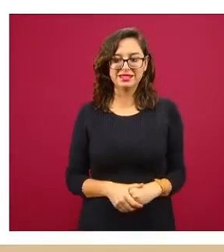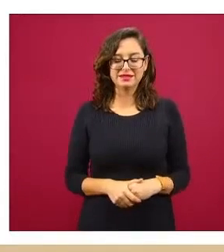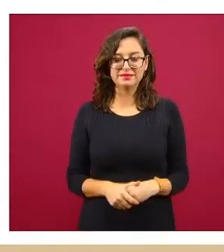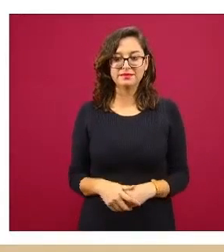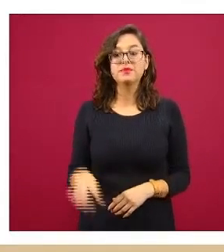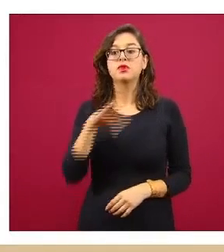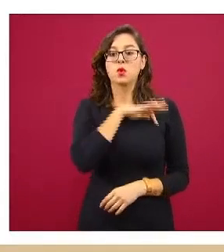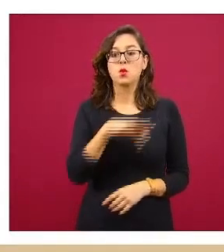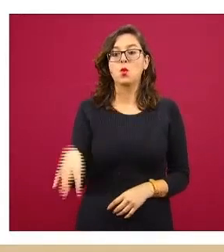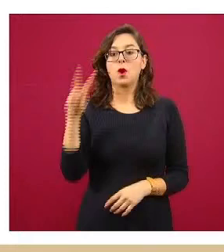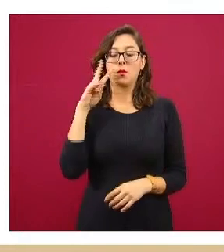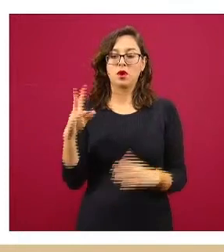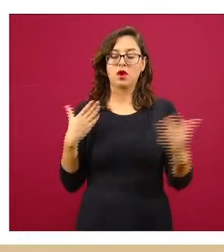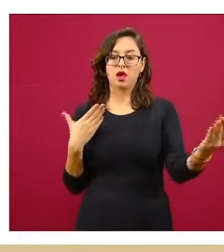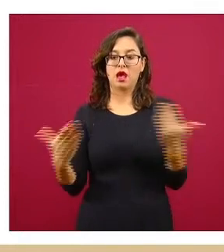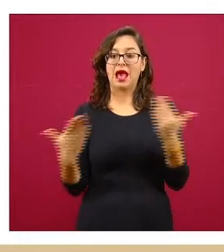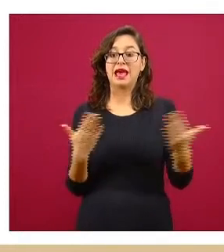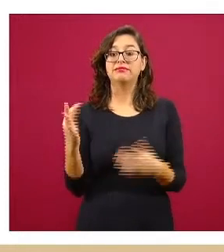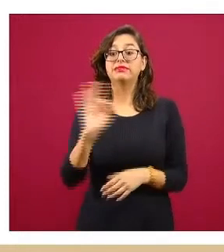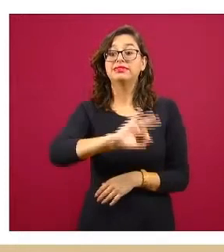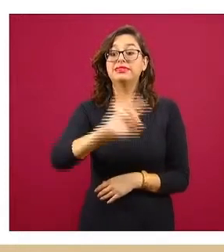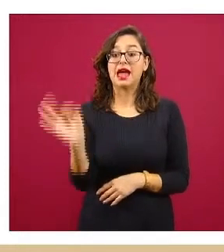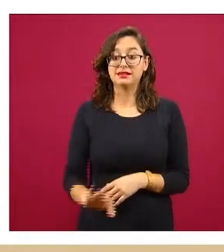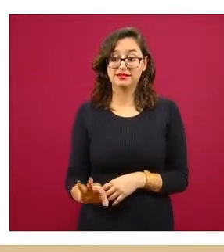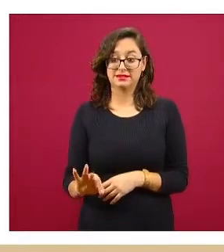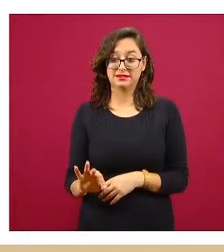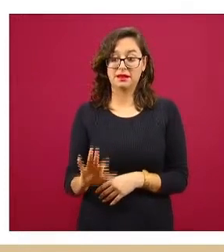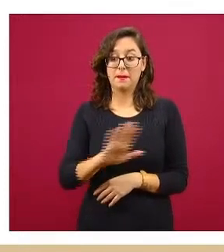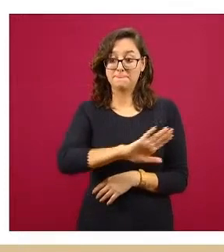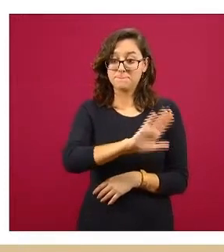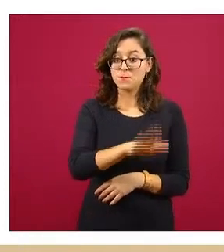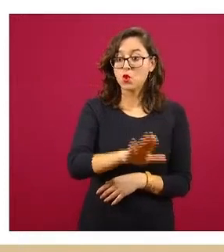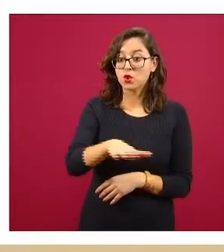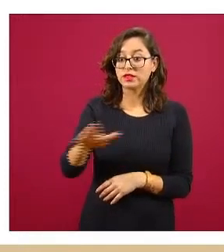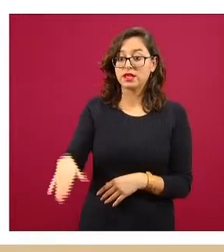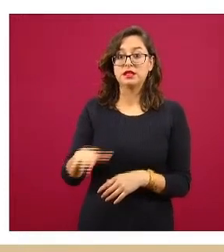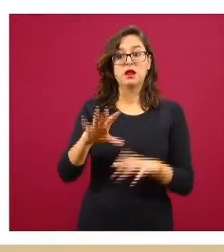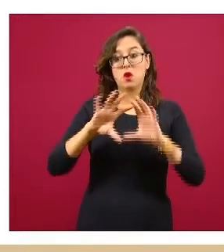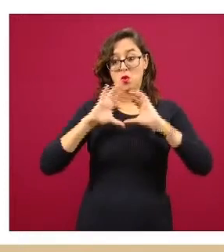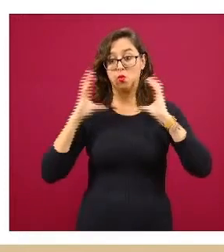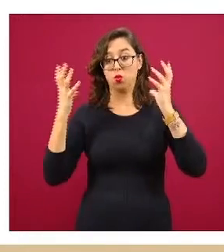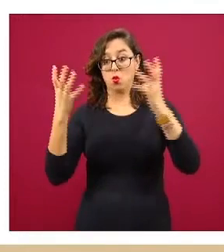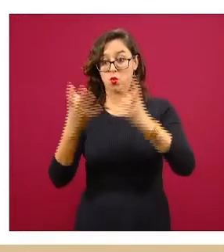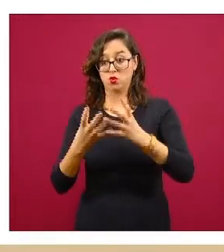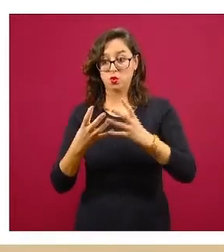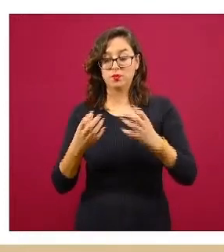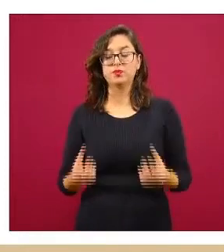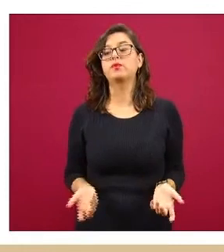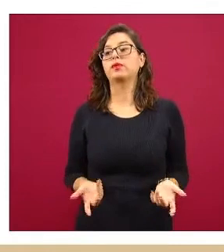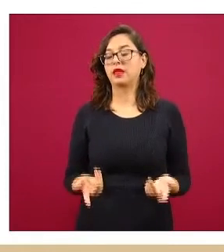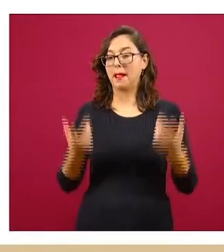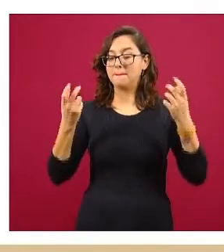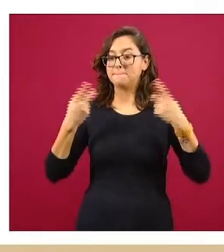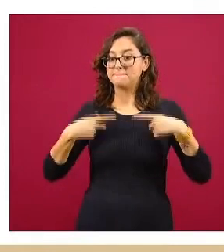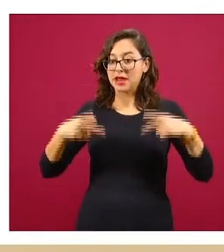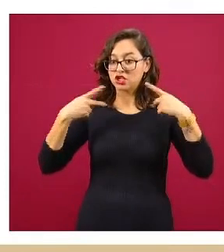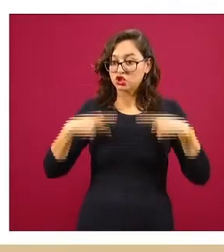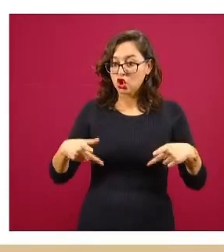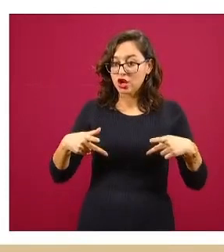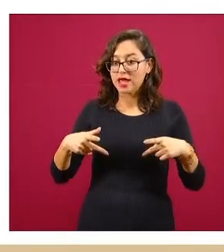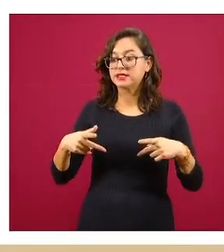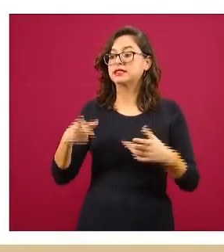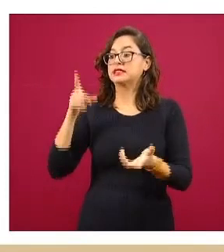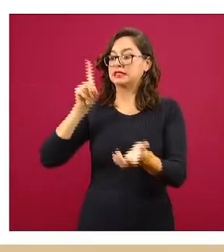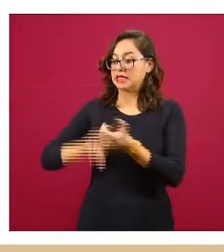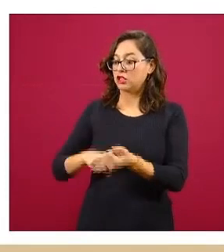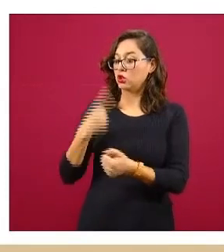gráfica de barras que compara las tasas de mortalidad, es decir, el número de defunciones dividido